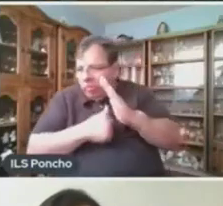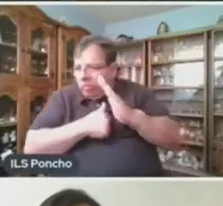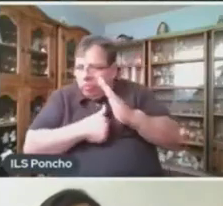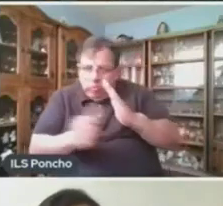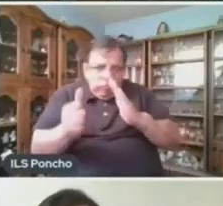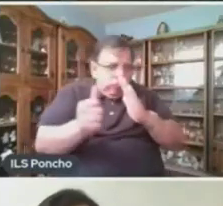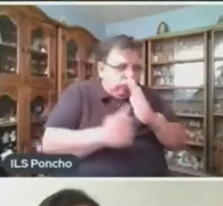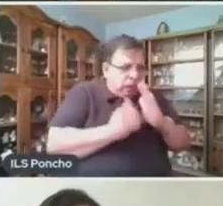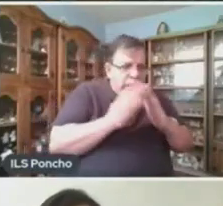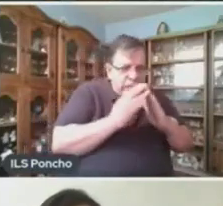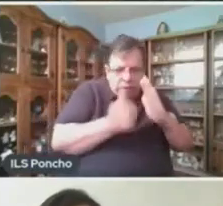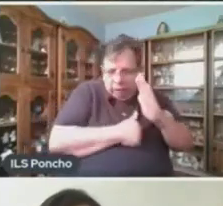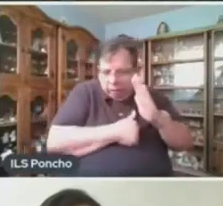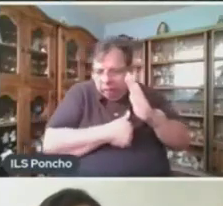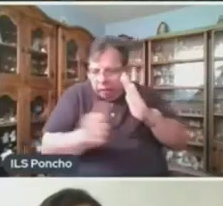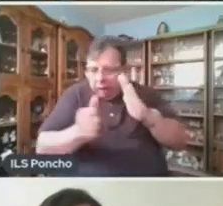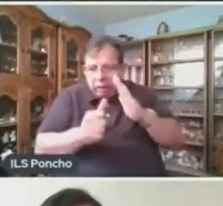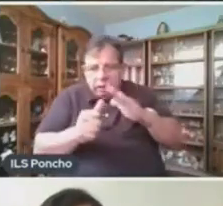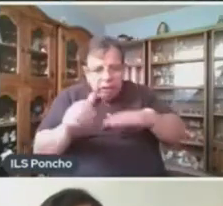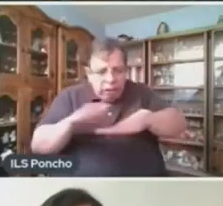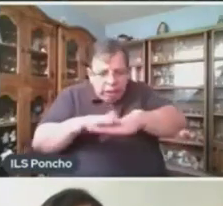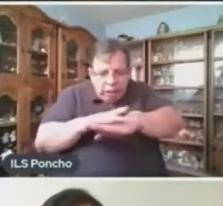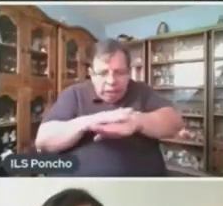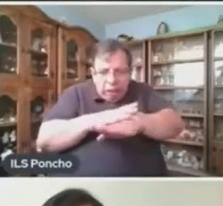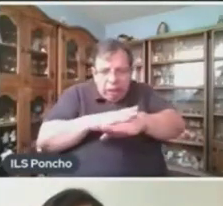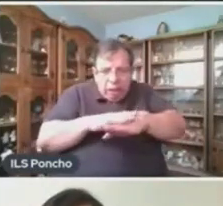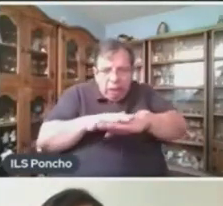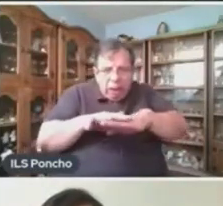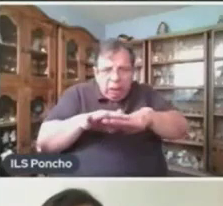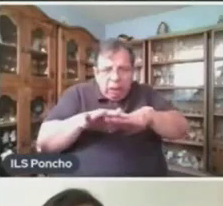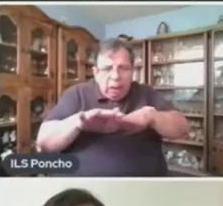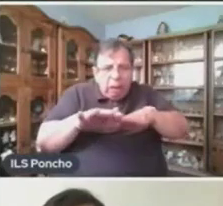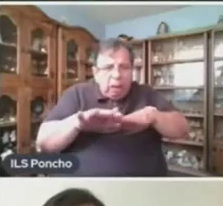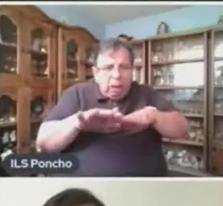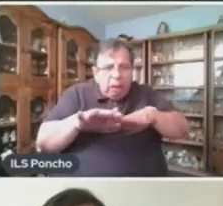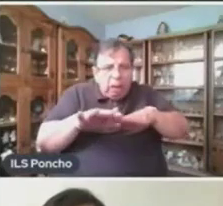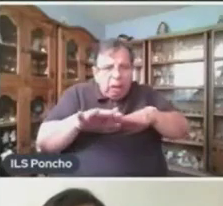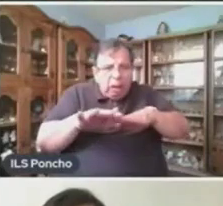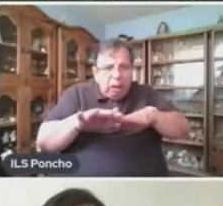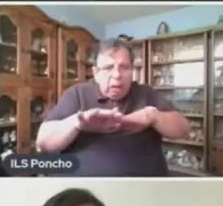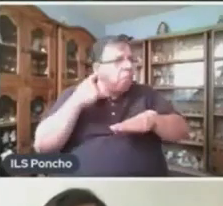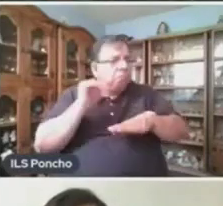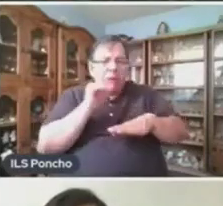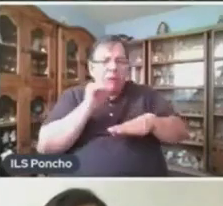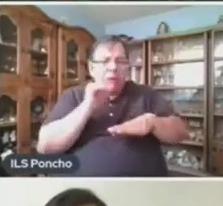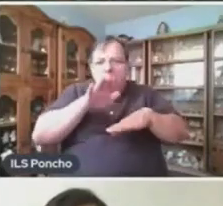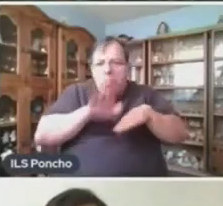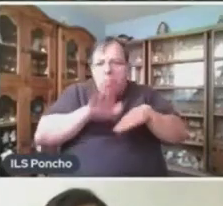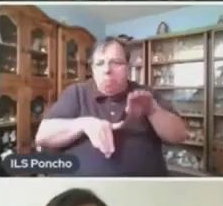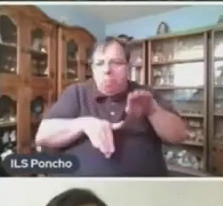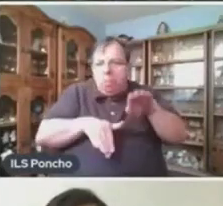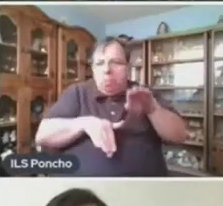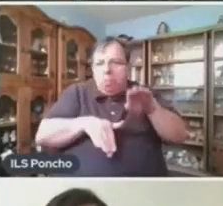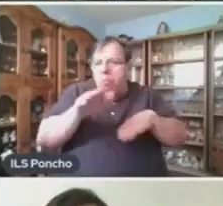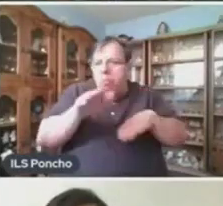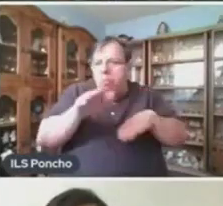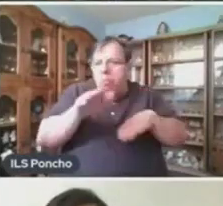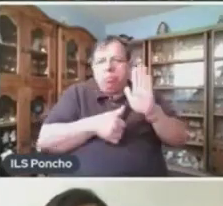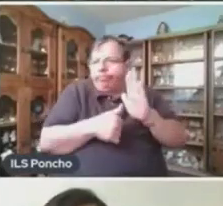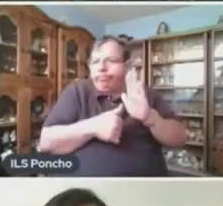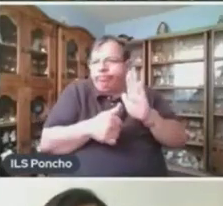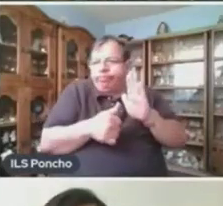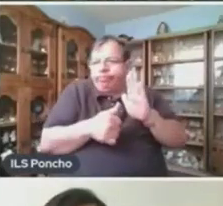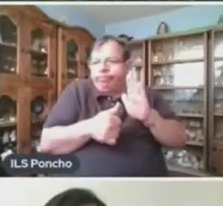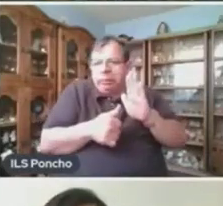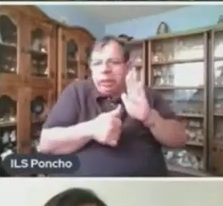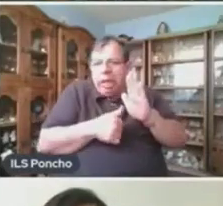La Alfombra Ahogaba Sus Pasos A ratos Entraba